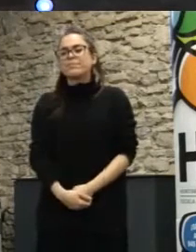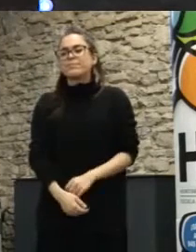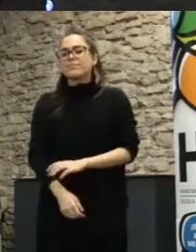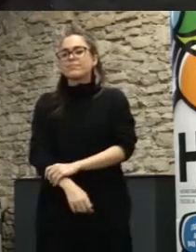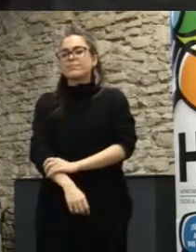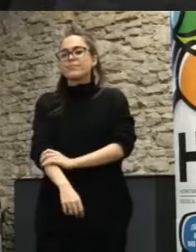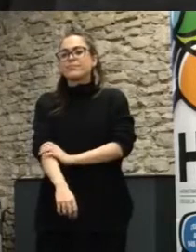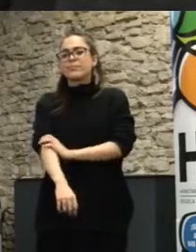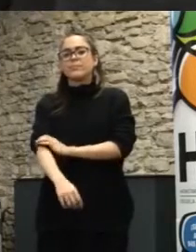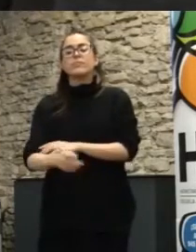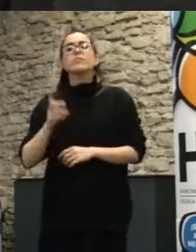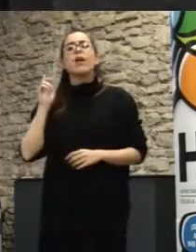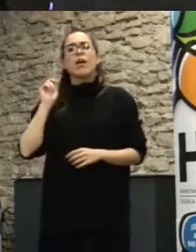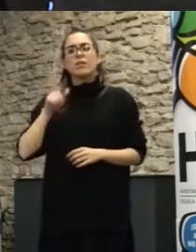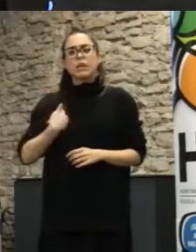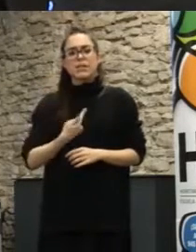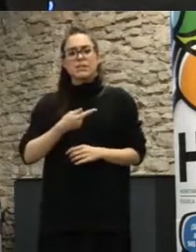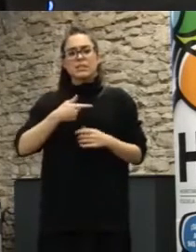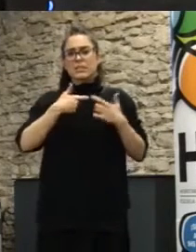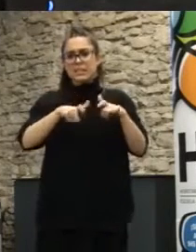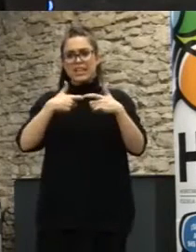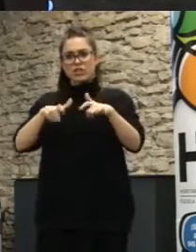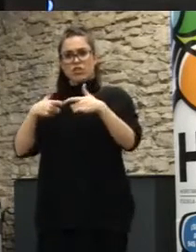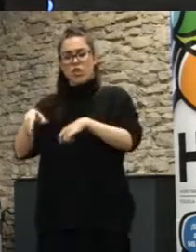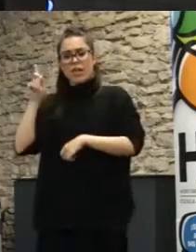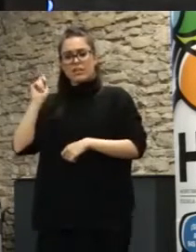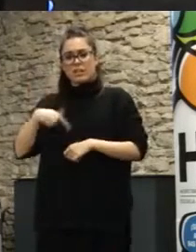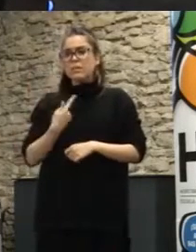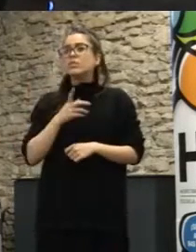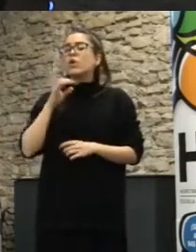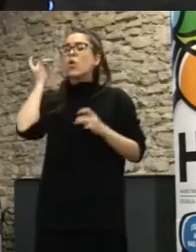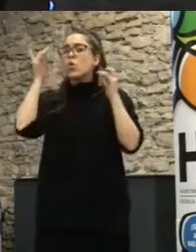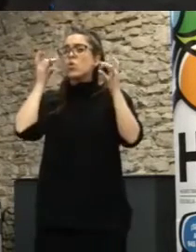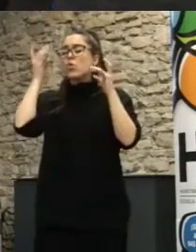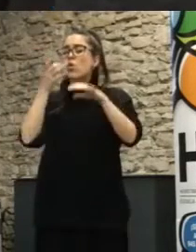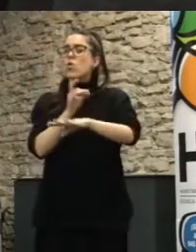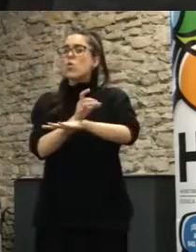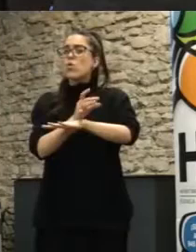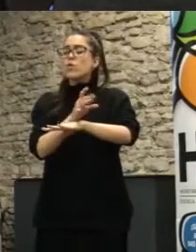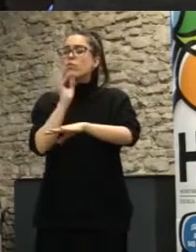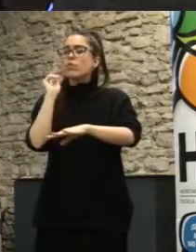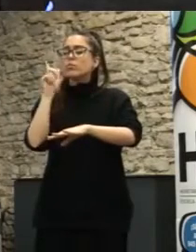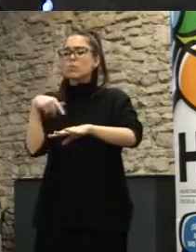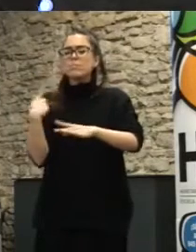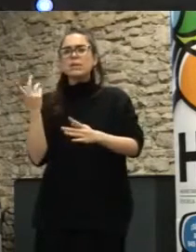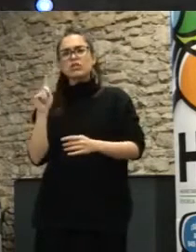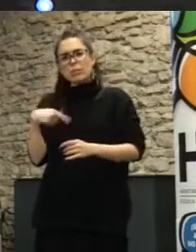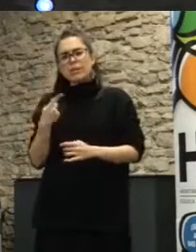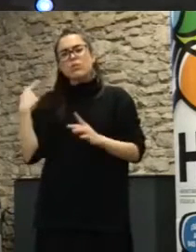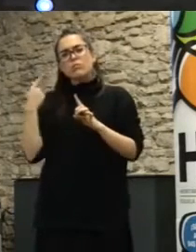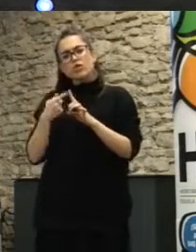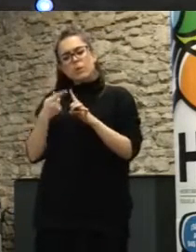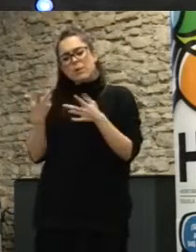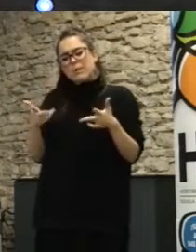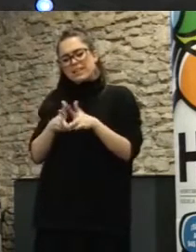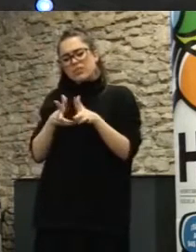Y también de carácter sectorial, principalmente de carácter lúdico, pero bueno, era una manera de articular también la sociedad para participar en